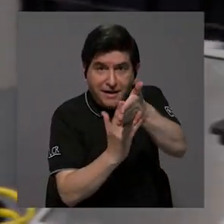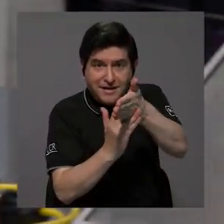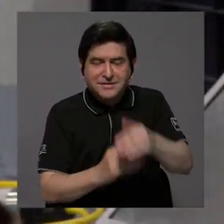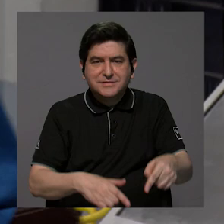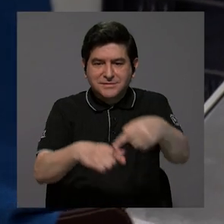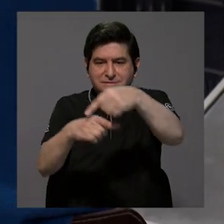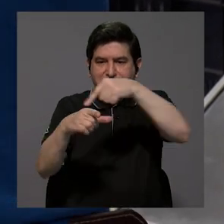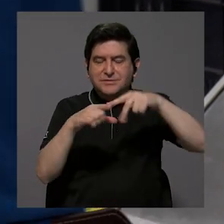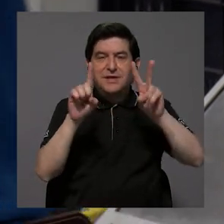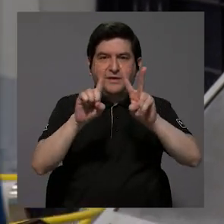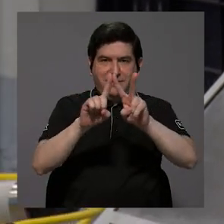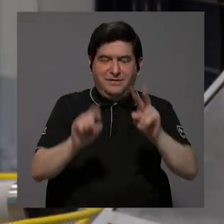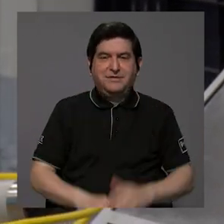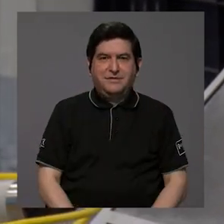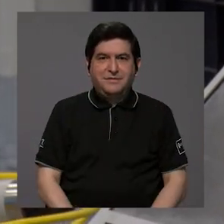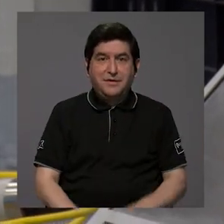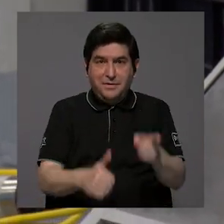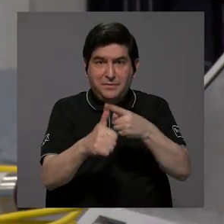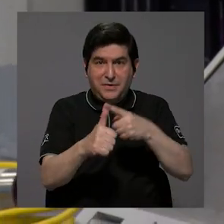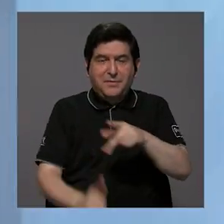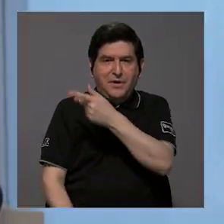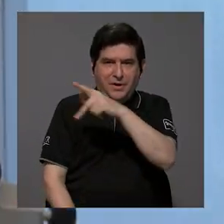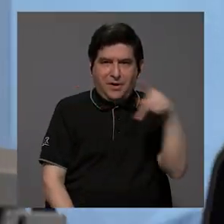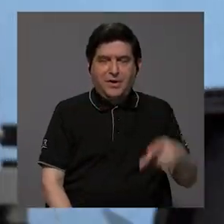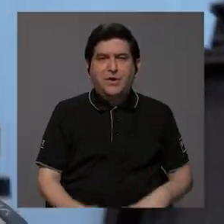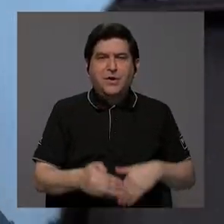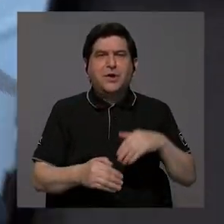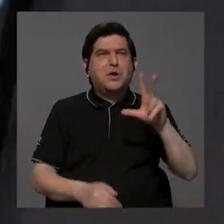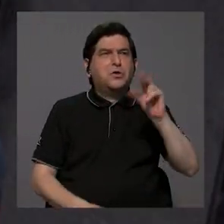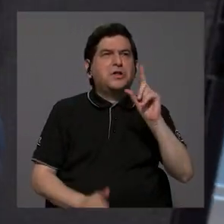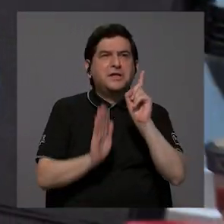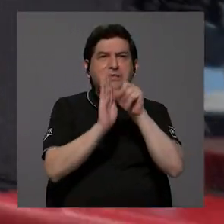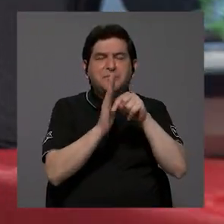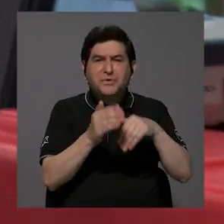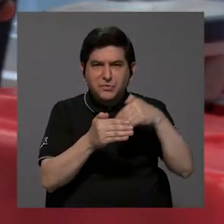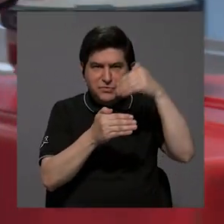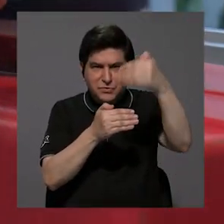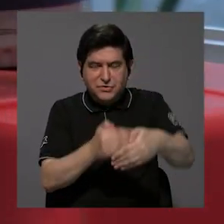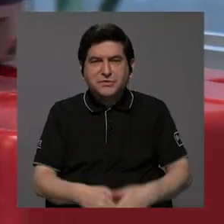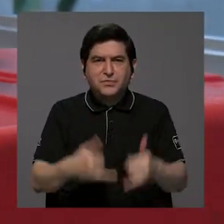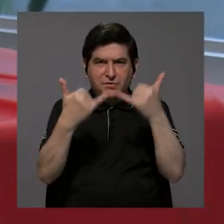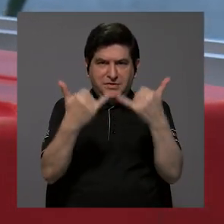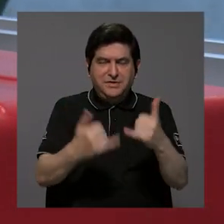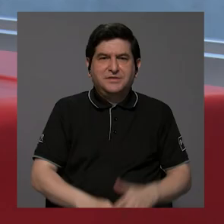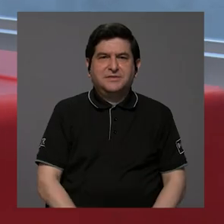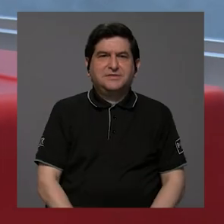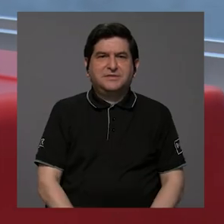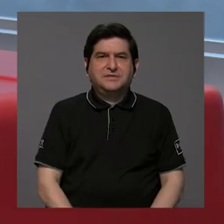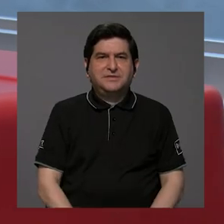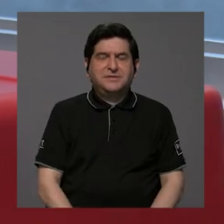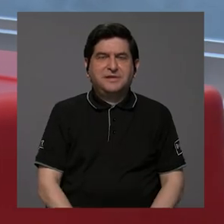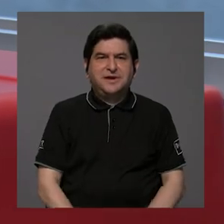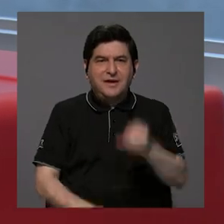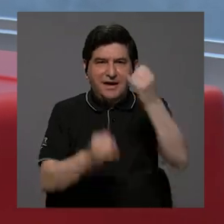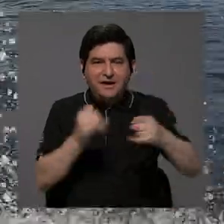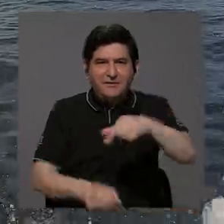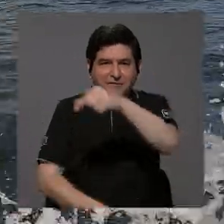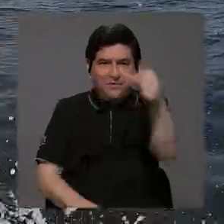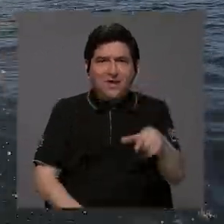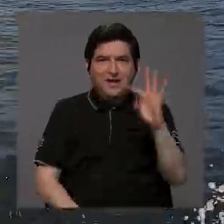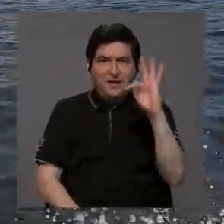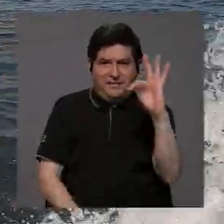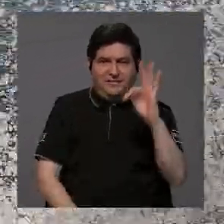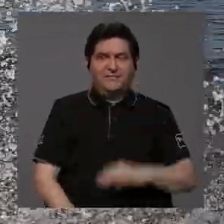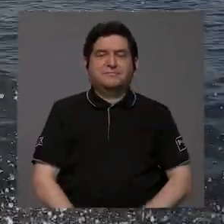Golfo de Nicoya, como llega primero a Punta Arenas, tarda más o menos una media hora en llegar hasta la desembocadura del